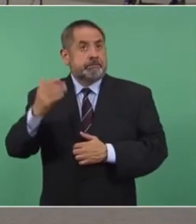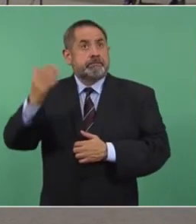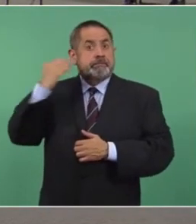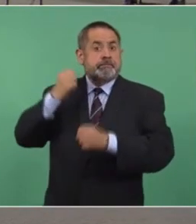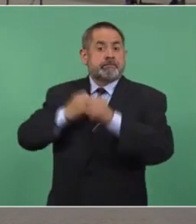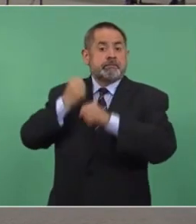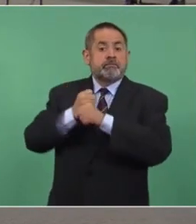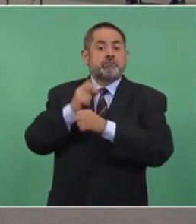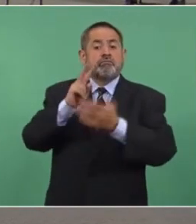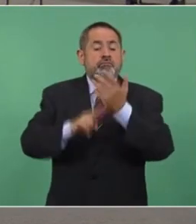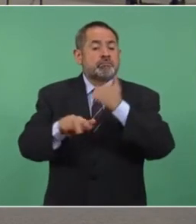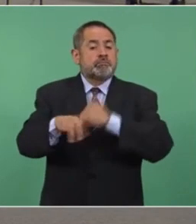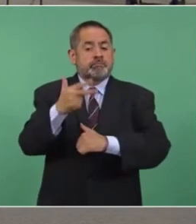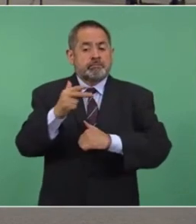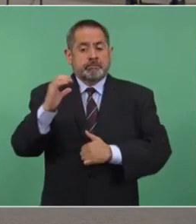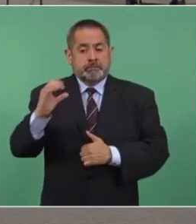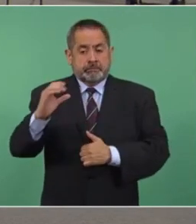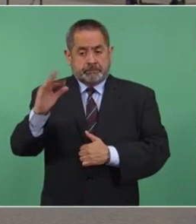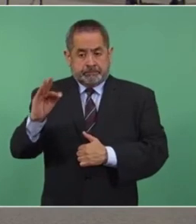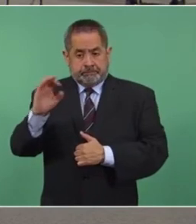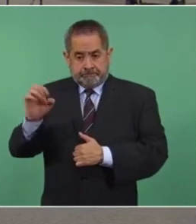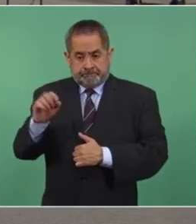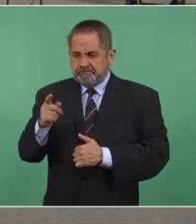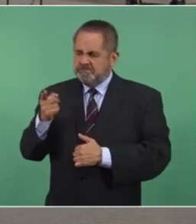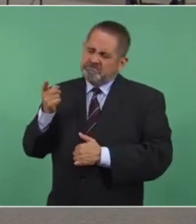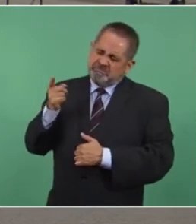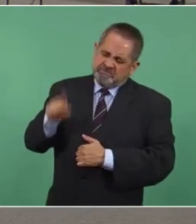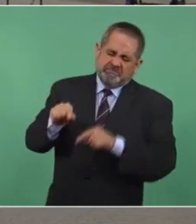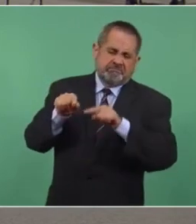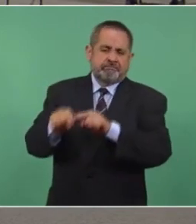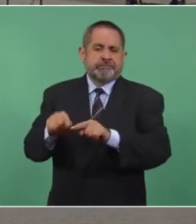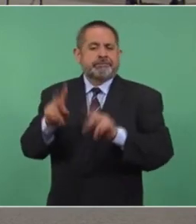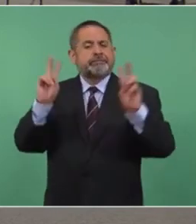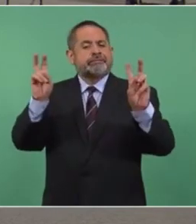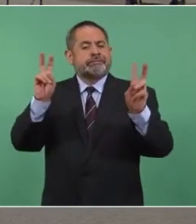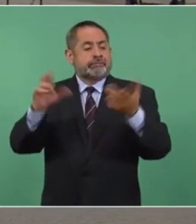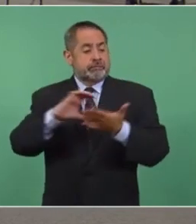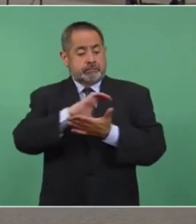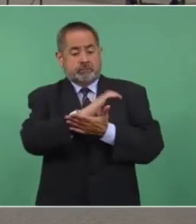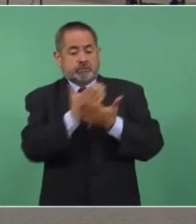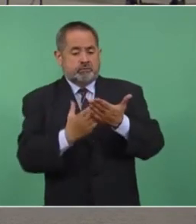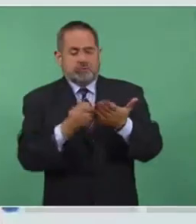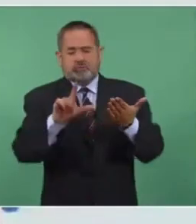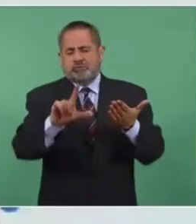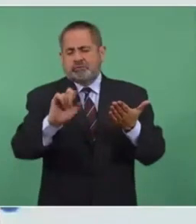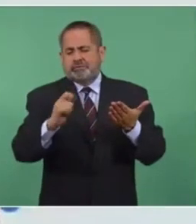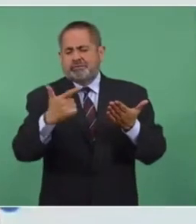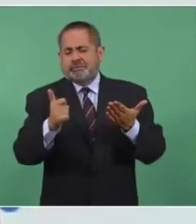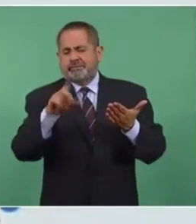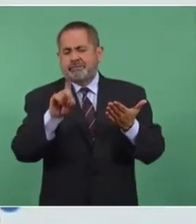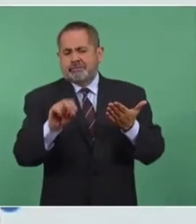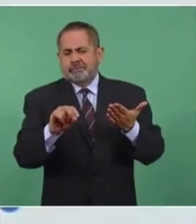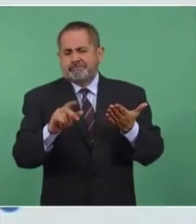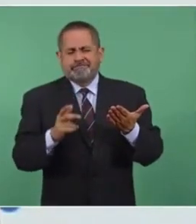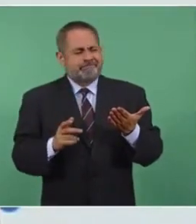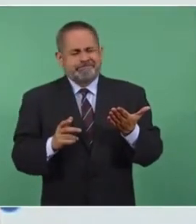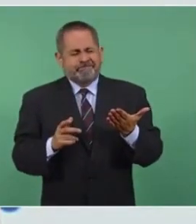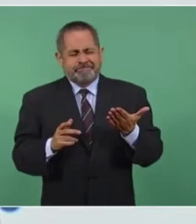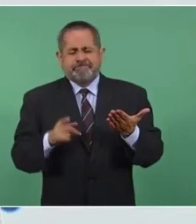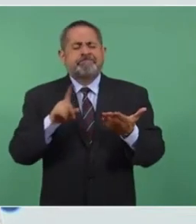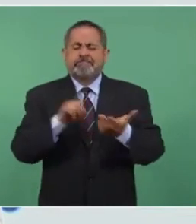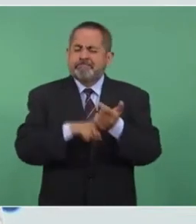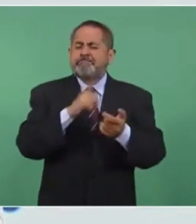2013 se le impuso un esquema llamado contrato legado, que son acuerdos